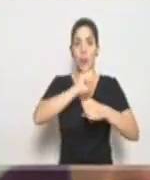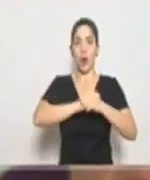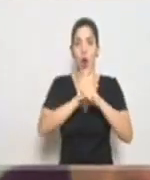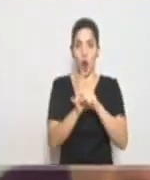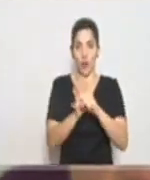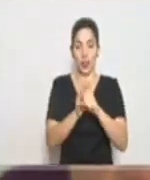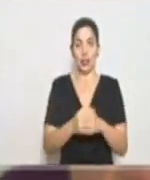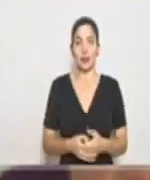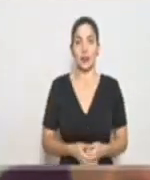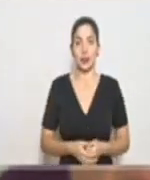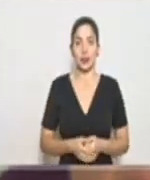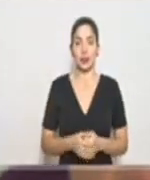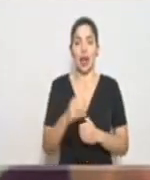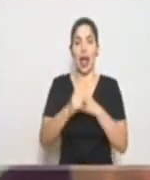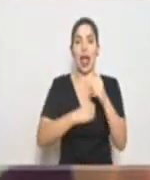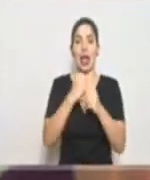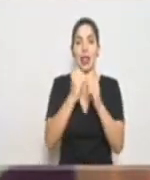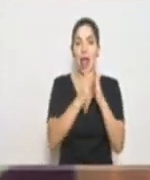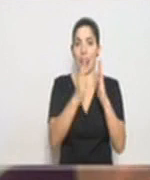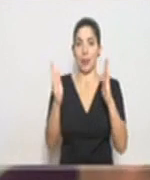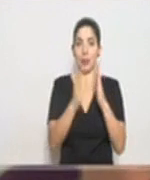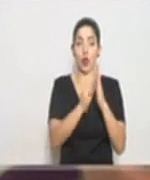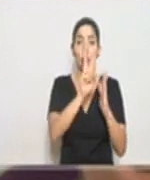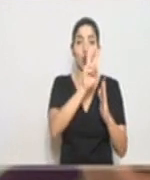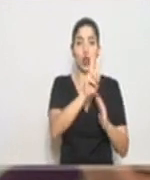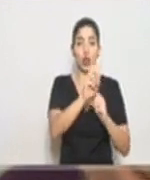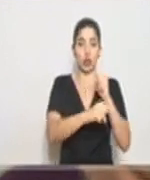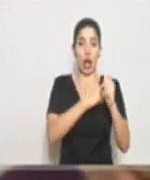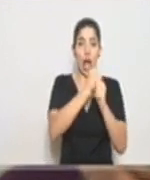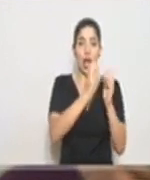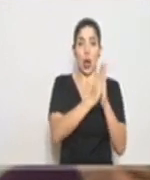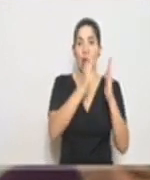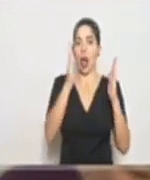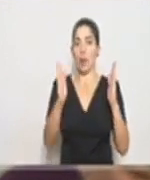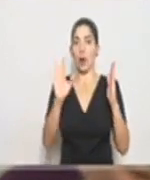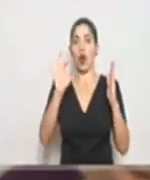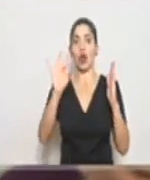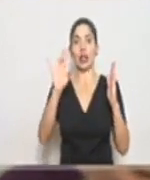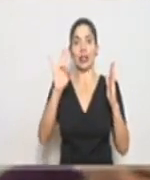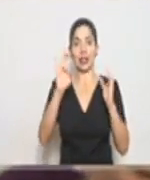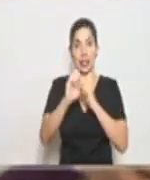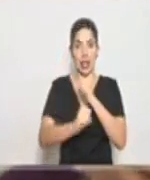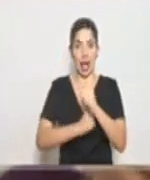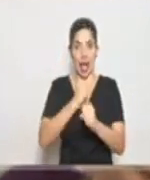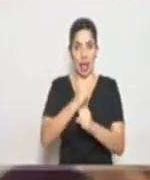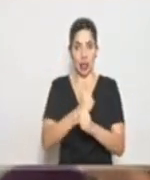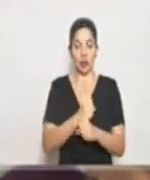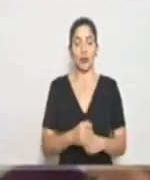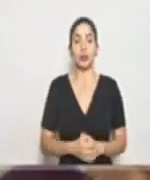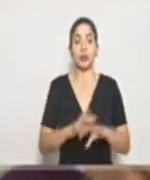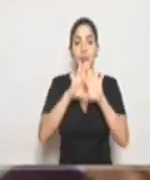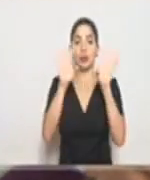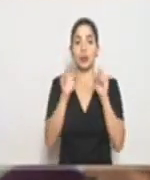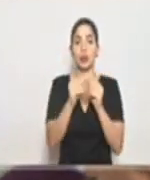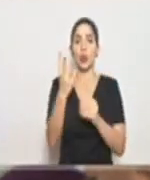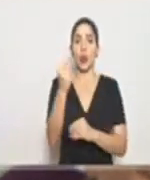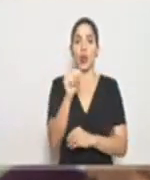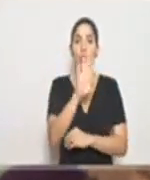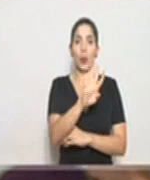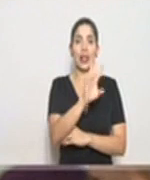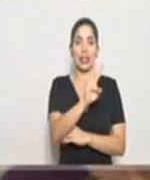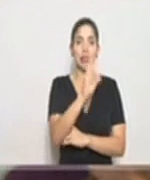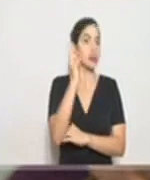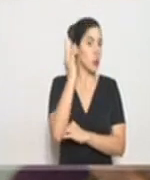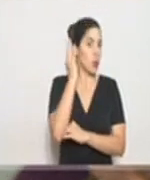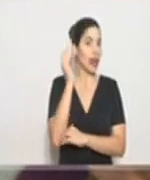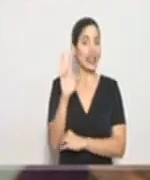en un rango de edad que va desde los dos años hasta los 87 años. Son 46 mujeres